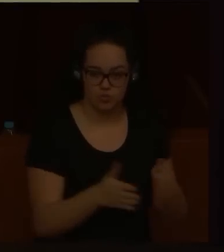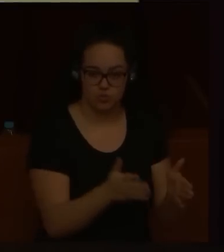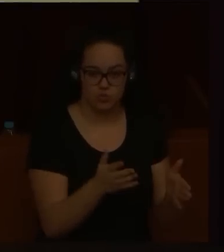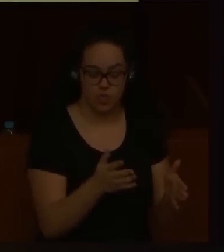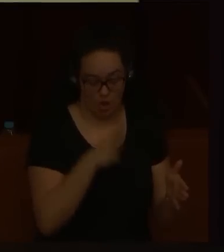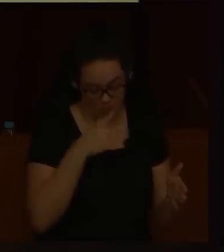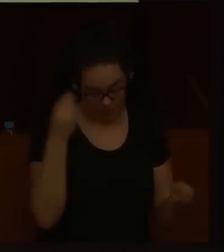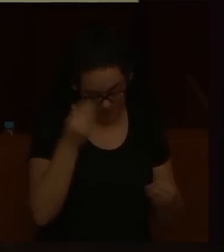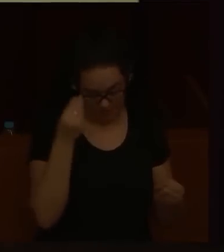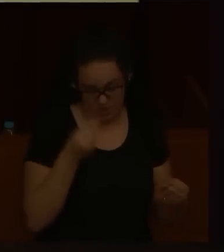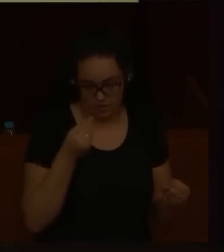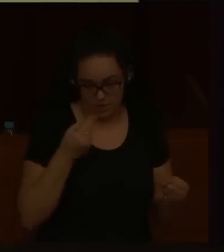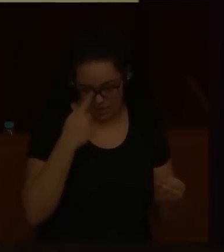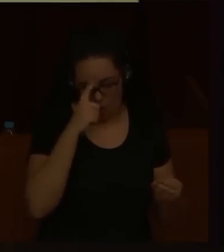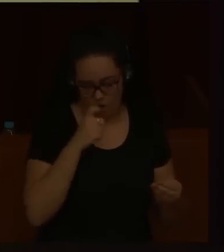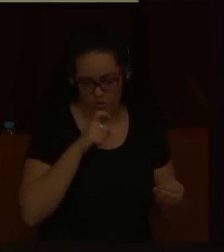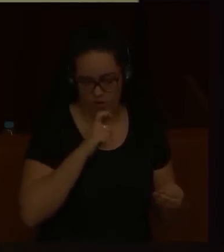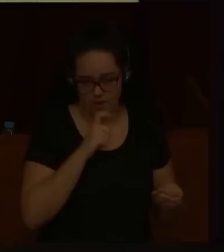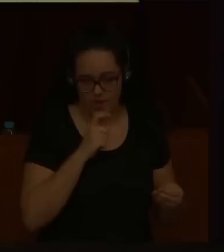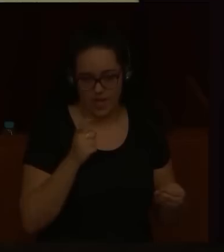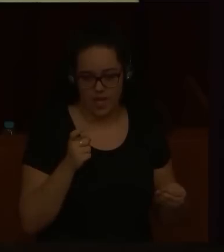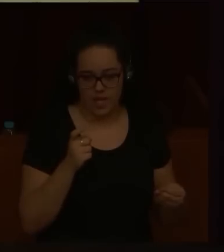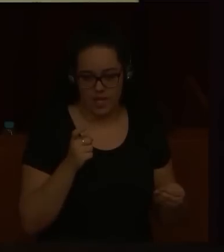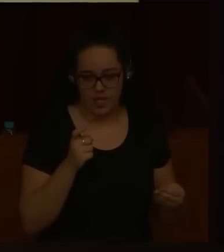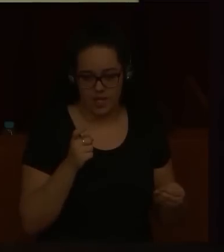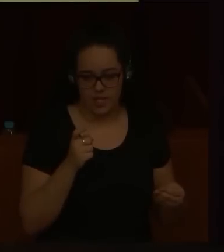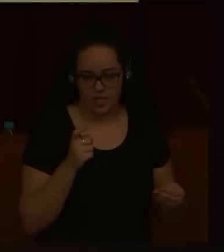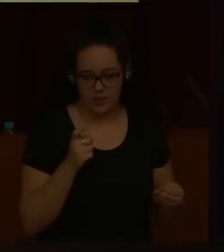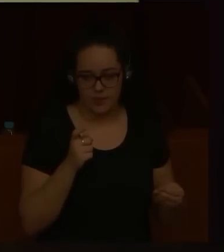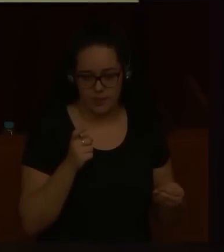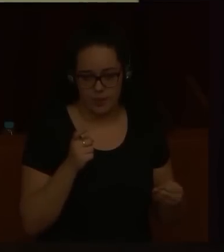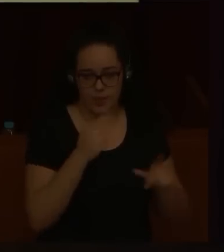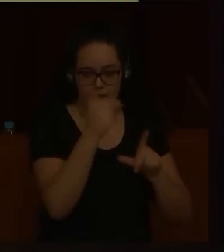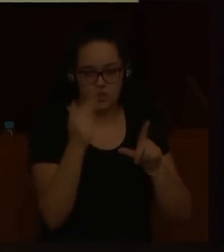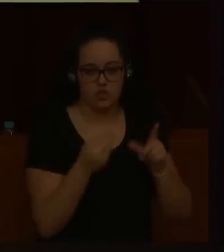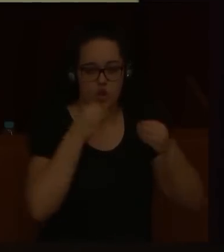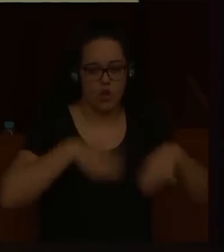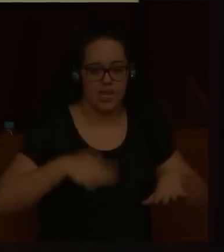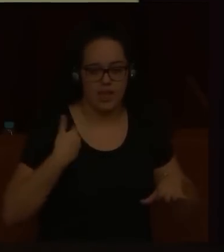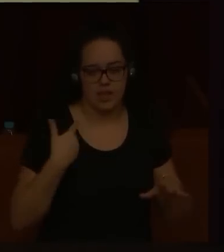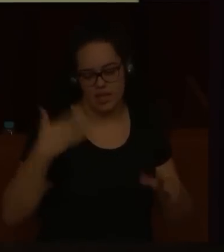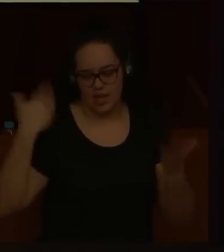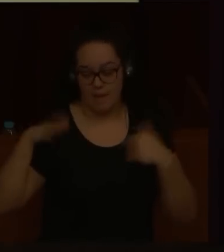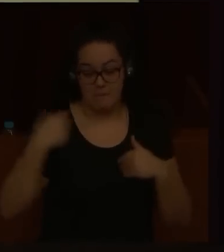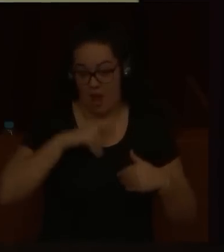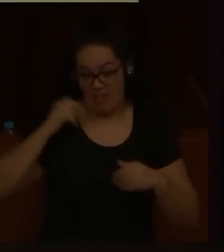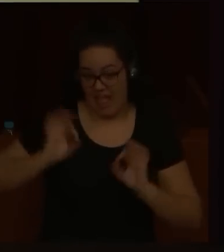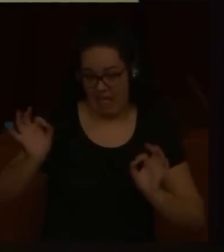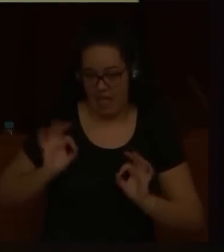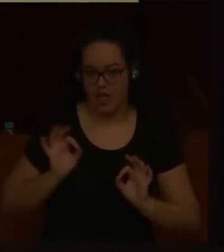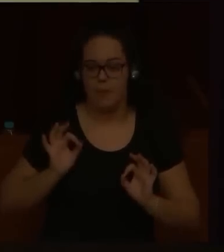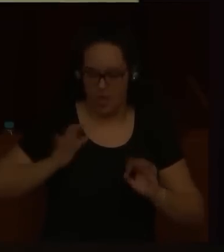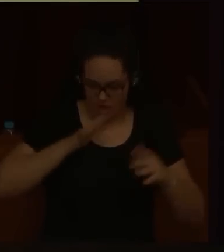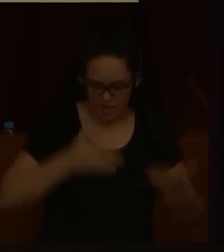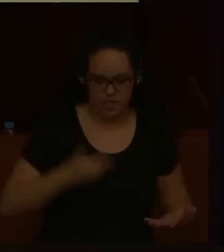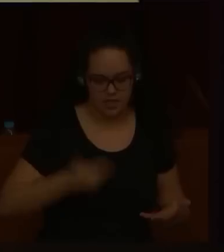y yo todavía la recuerdo, la exposición de pintura de historia que rescató un género poco valorado hasta entonces y que es central